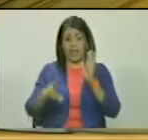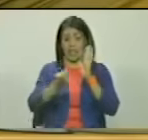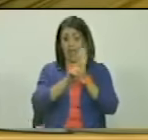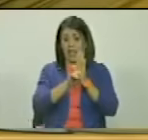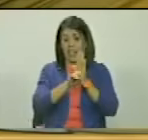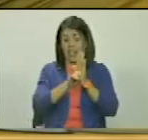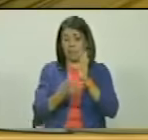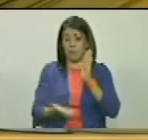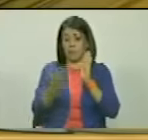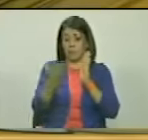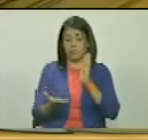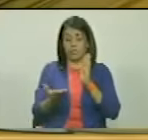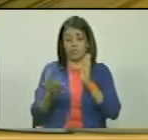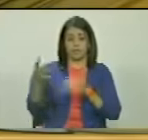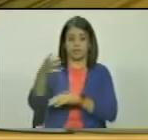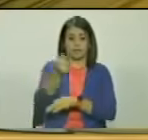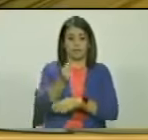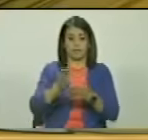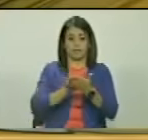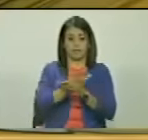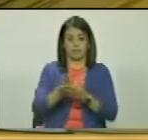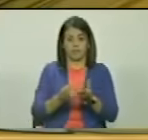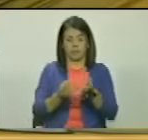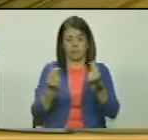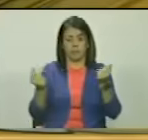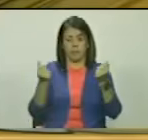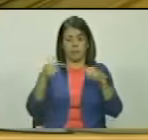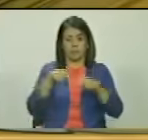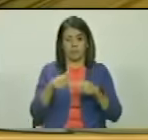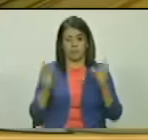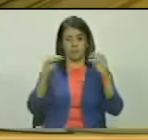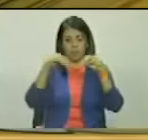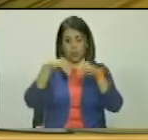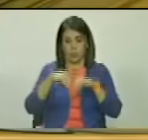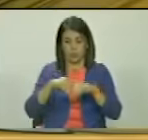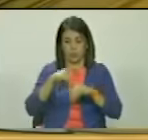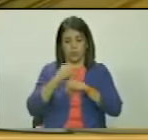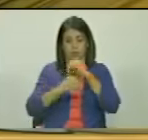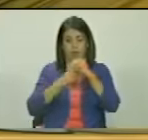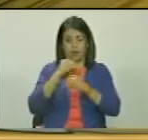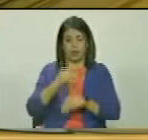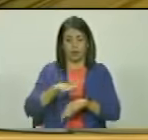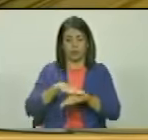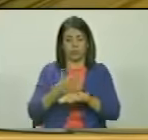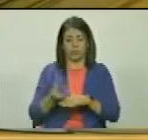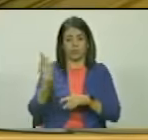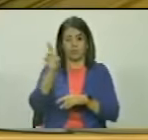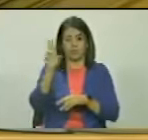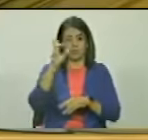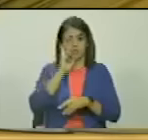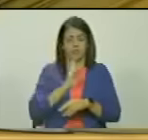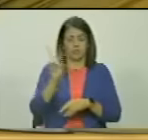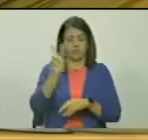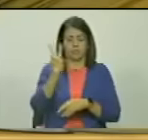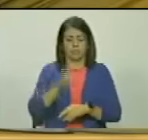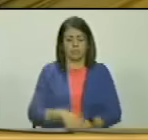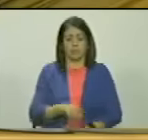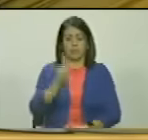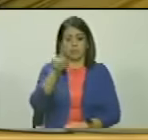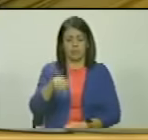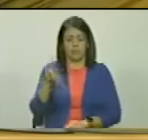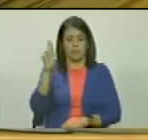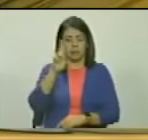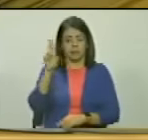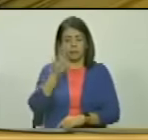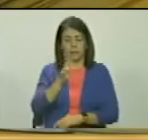jurídico válido para alcanzar una solución práctica y mutuamente aceptable para la república bolivariana de Venezuela y